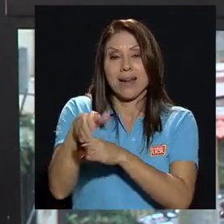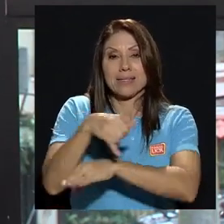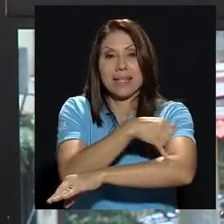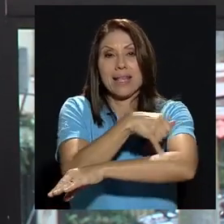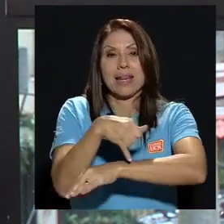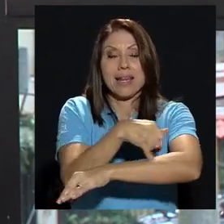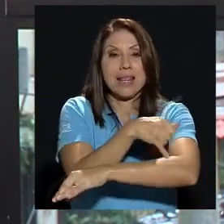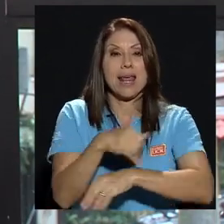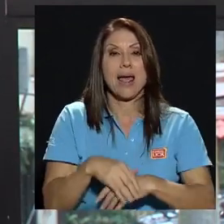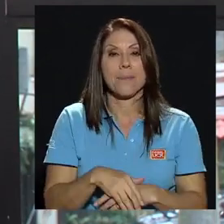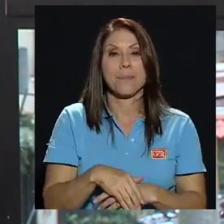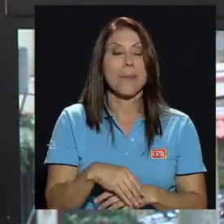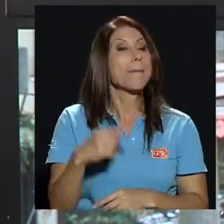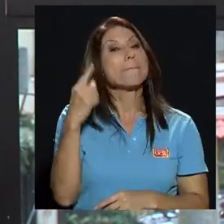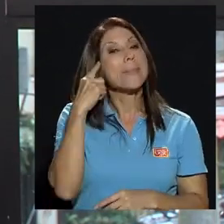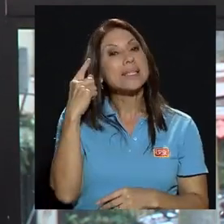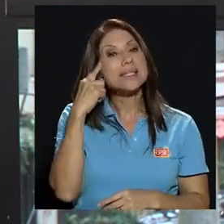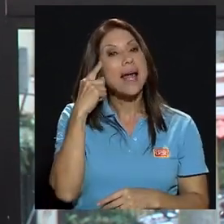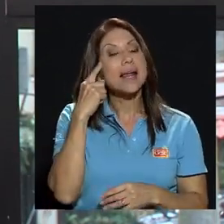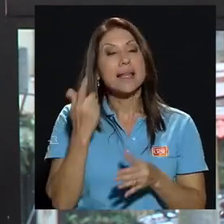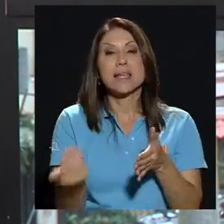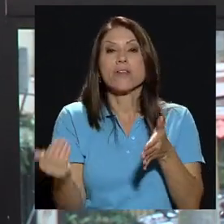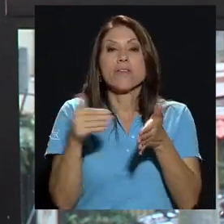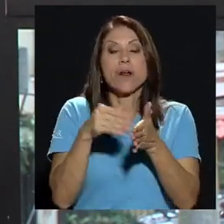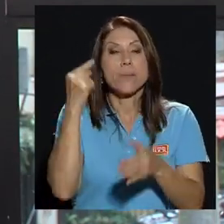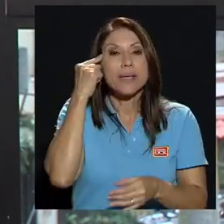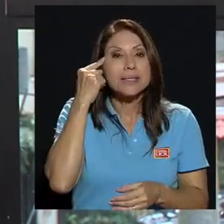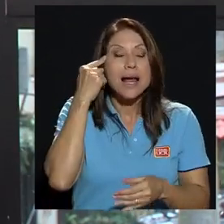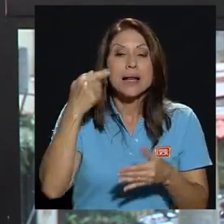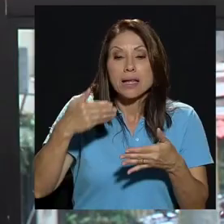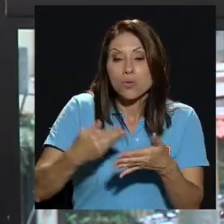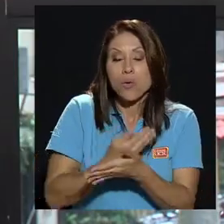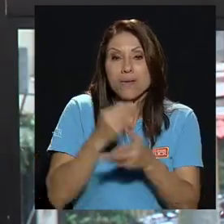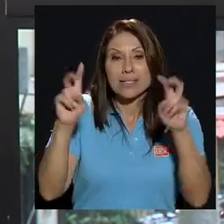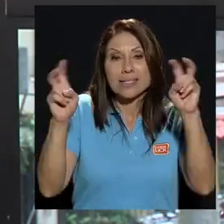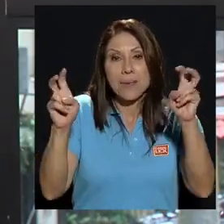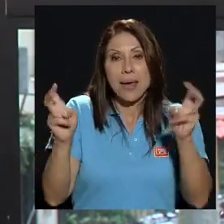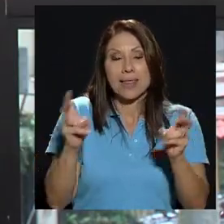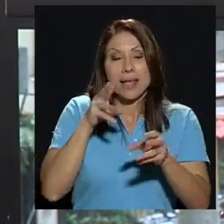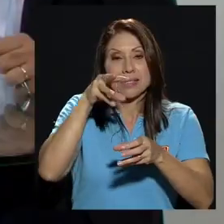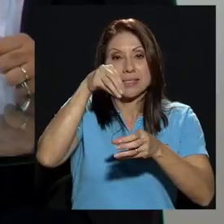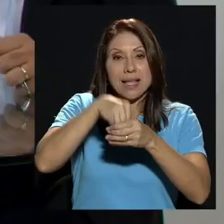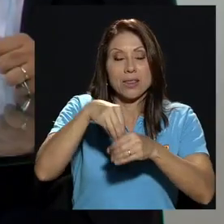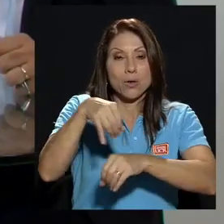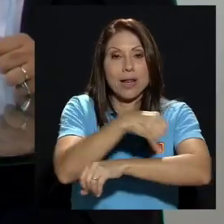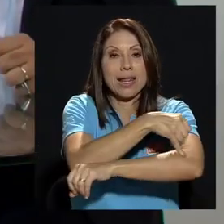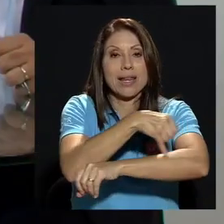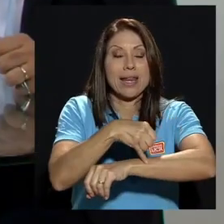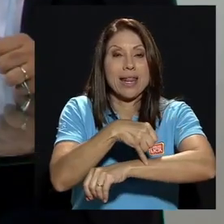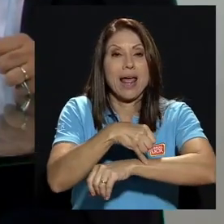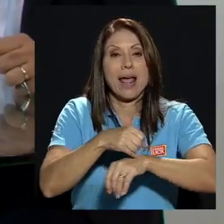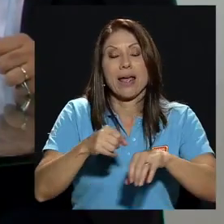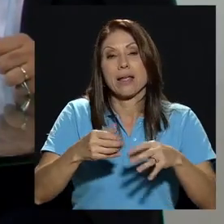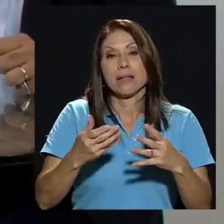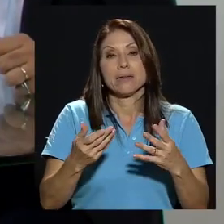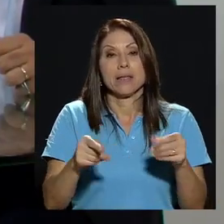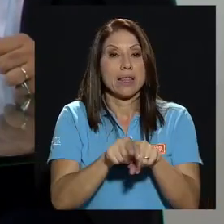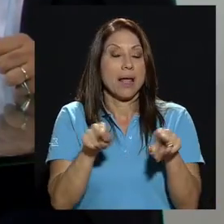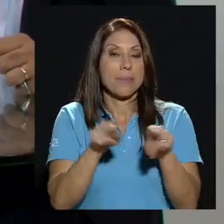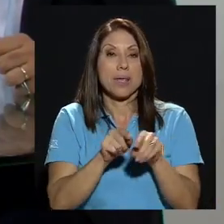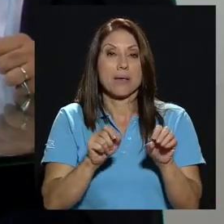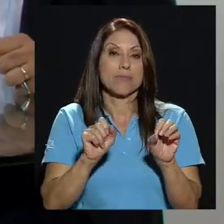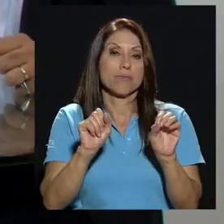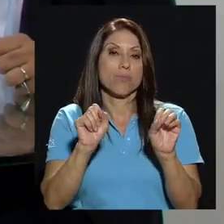ingeniería de pensar y repensar en nuevas temáticas dentro de la ingeniería que puedan involucrar